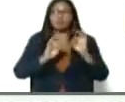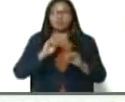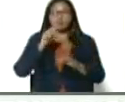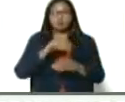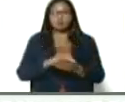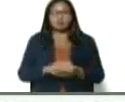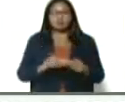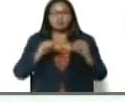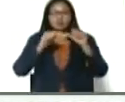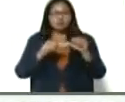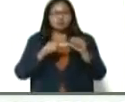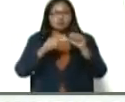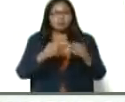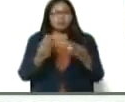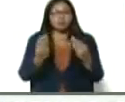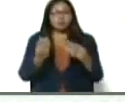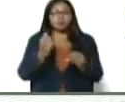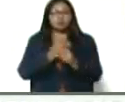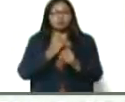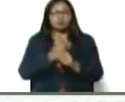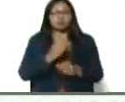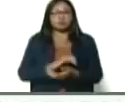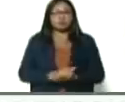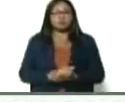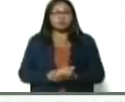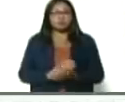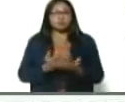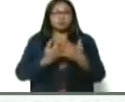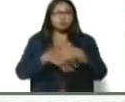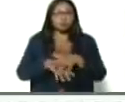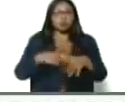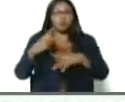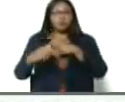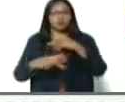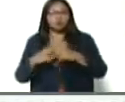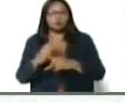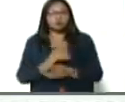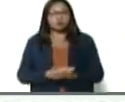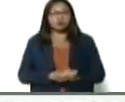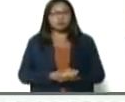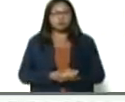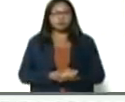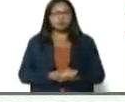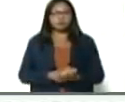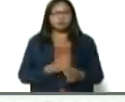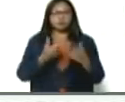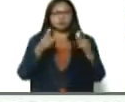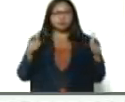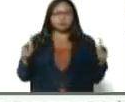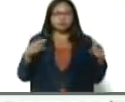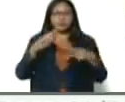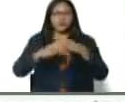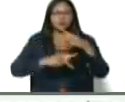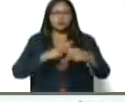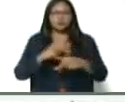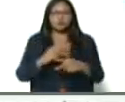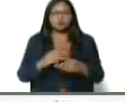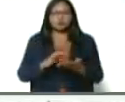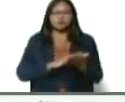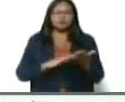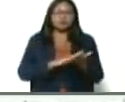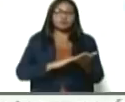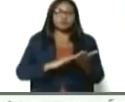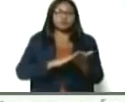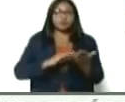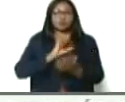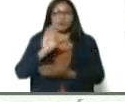perseverante, con mucho trabajo, articulando la producción, expandiendo la producción, mejorando el país.